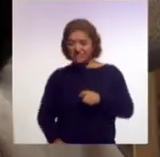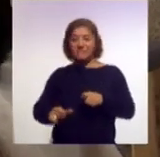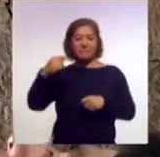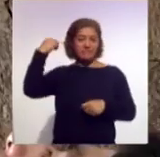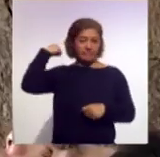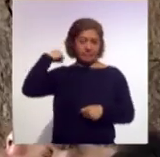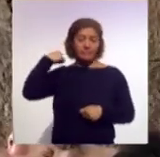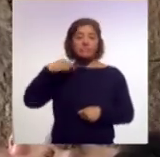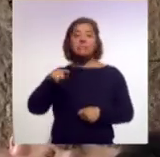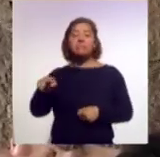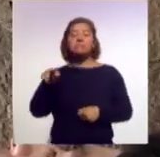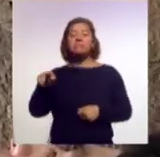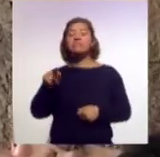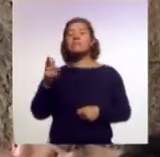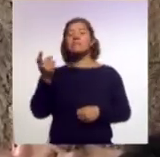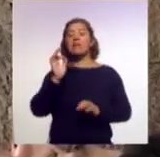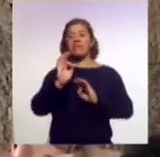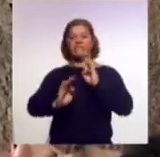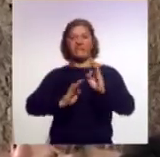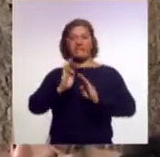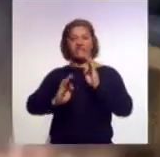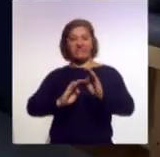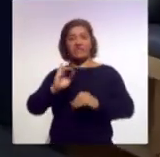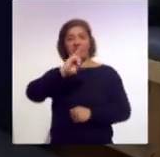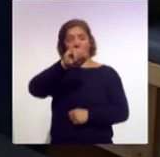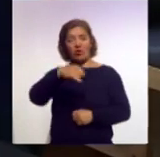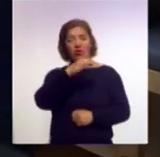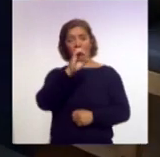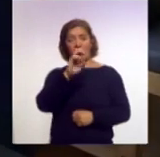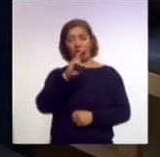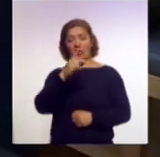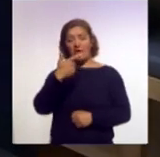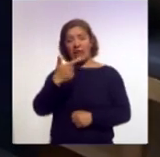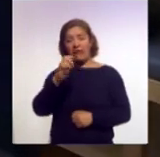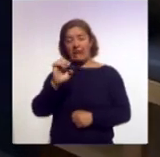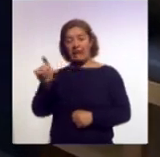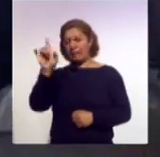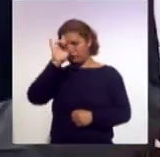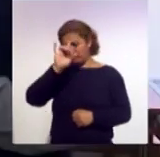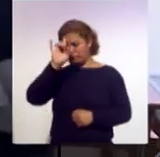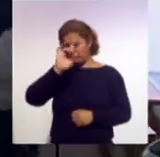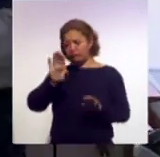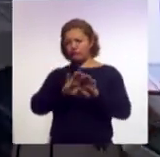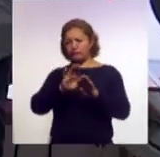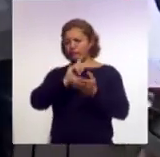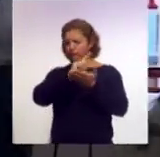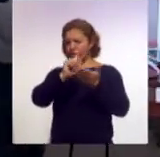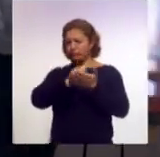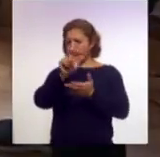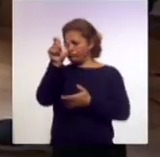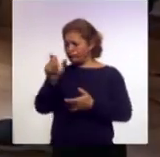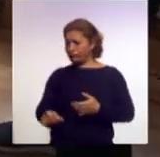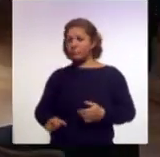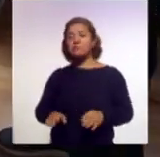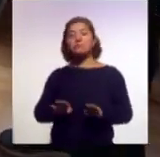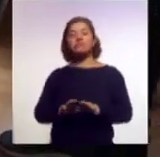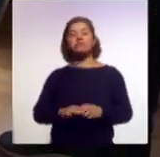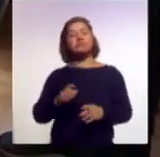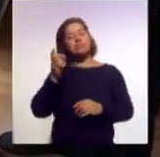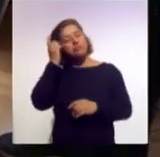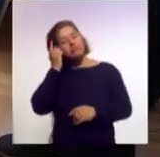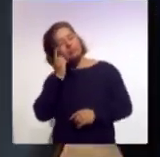molestias el fisioterapeuta Jorge Monzoy Vázquez da algunas recomendaciones de higiene de columna la postura para dormir es